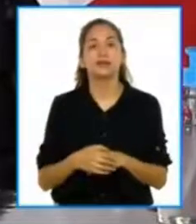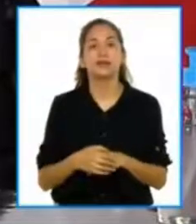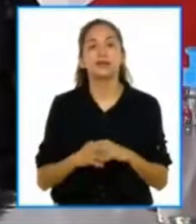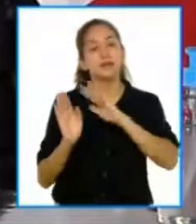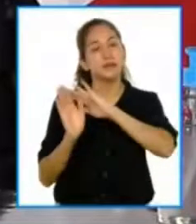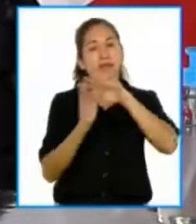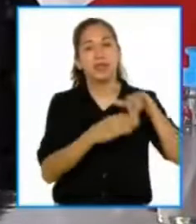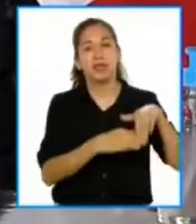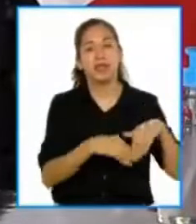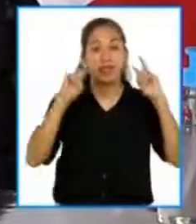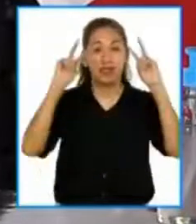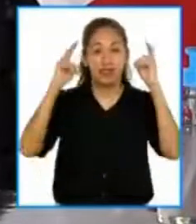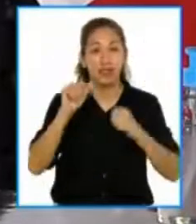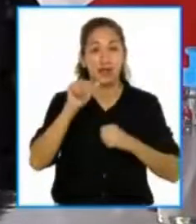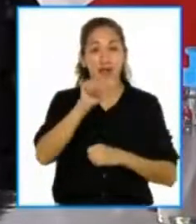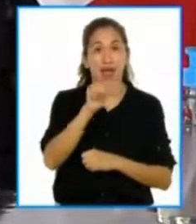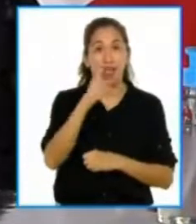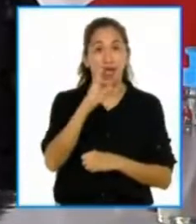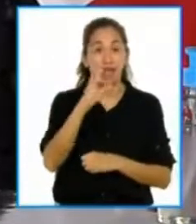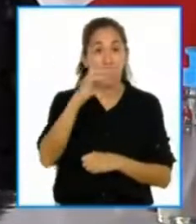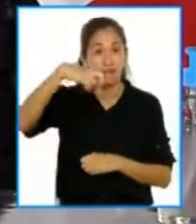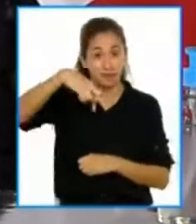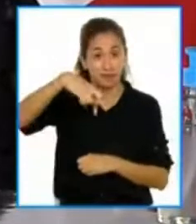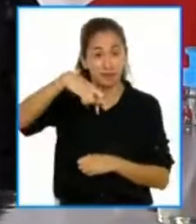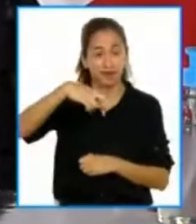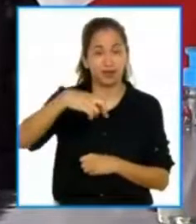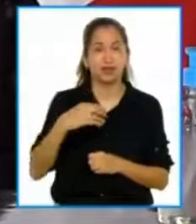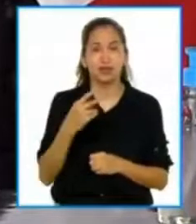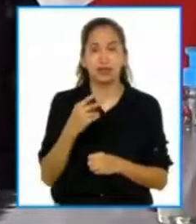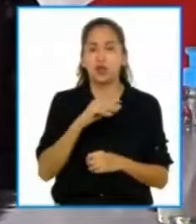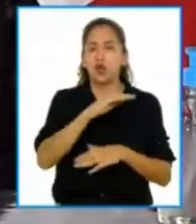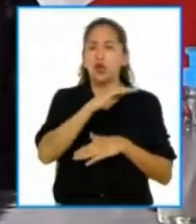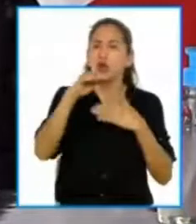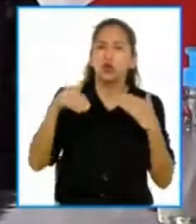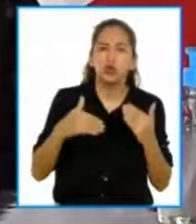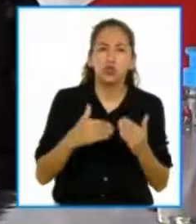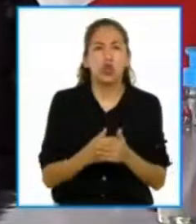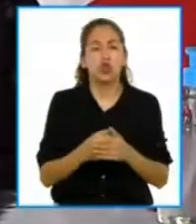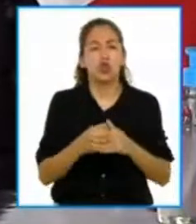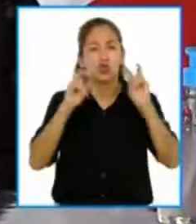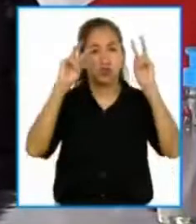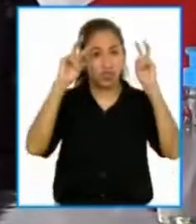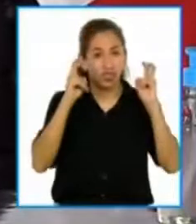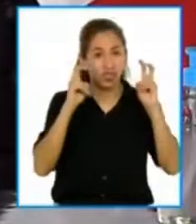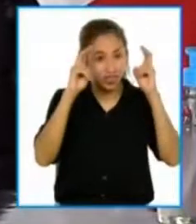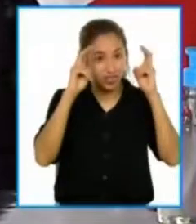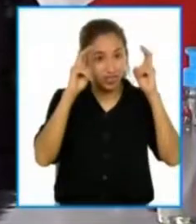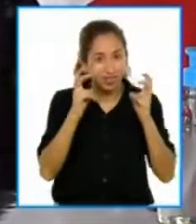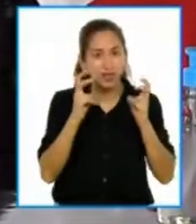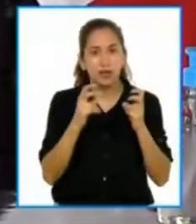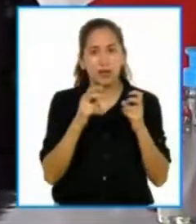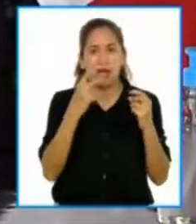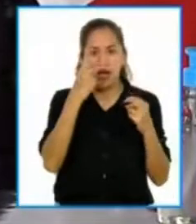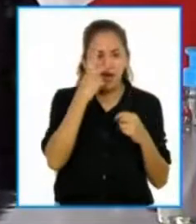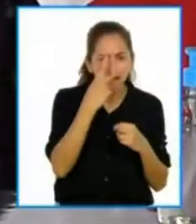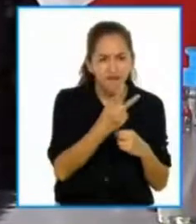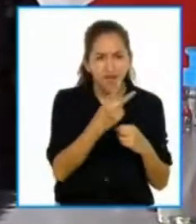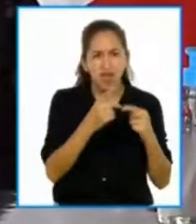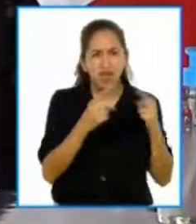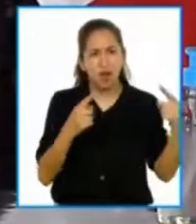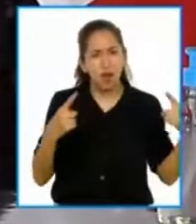toda medida que debilite nuestro ya débil sistema pensionario